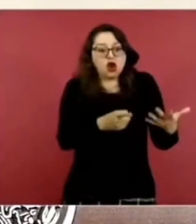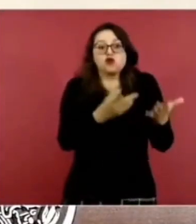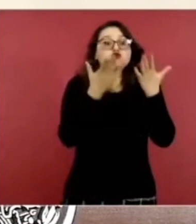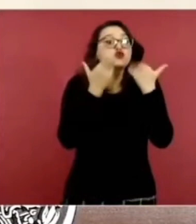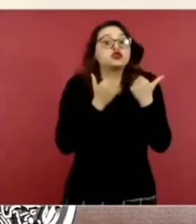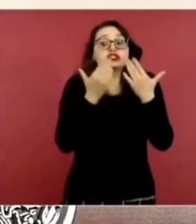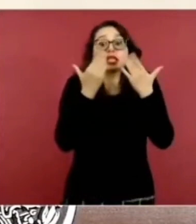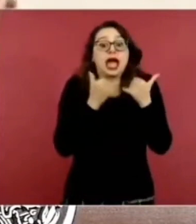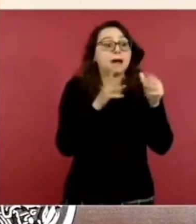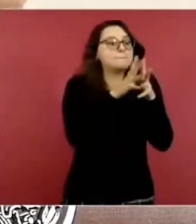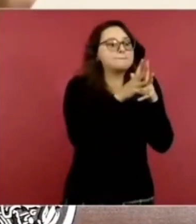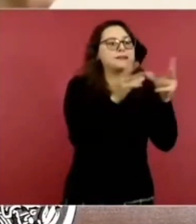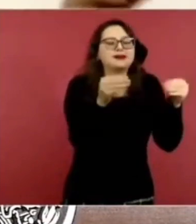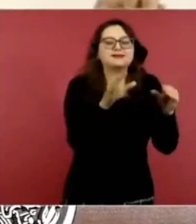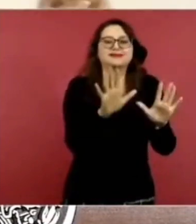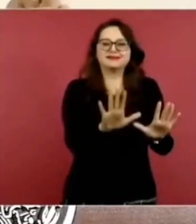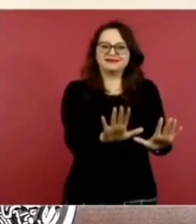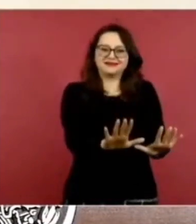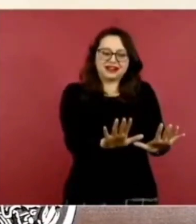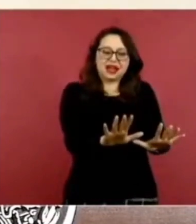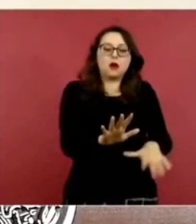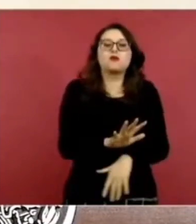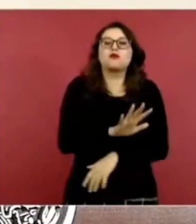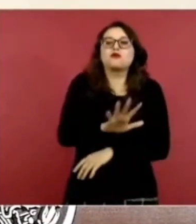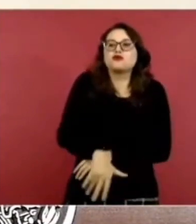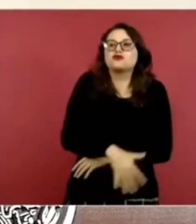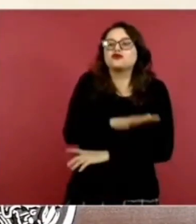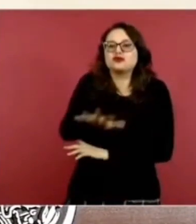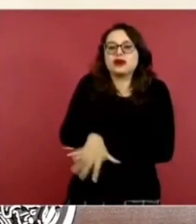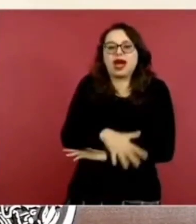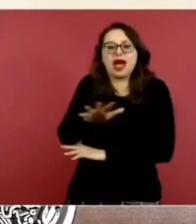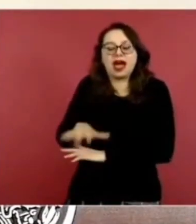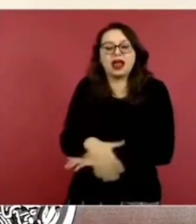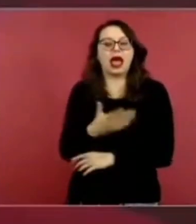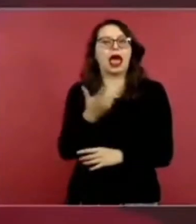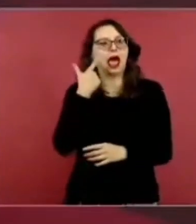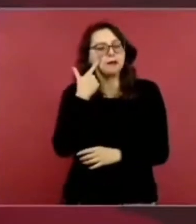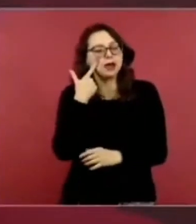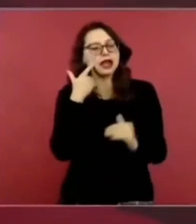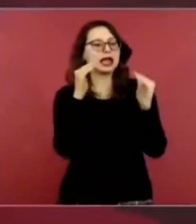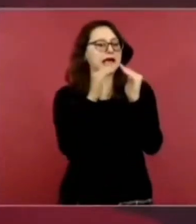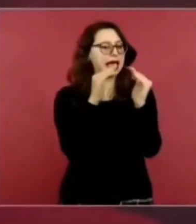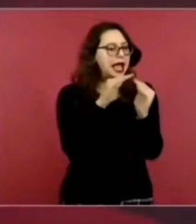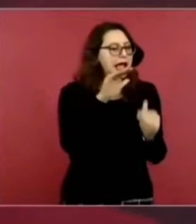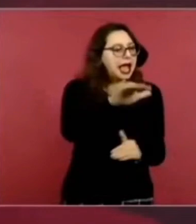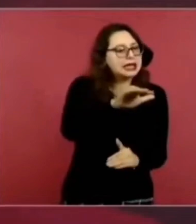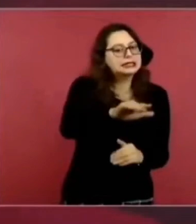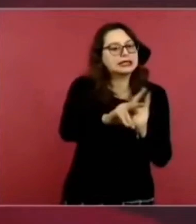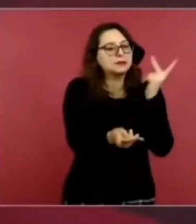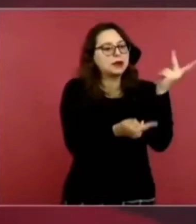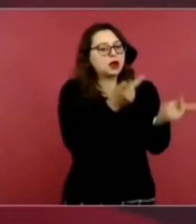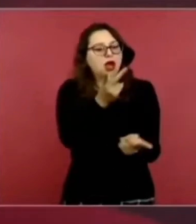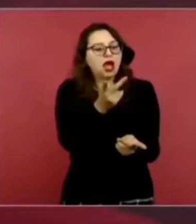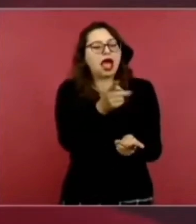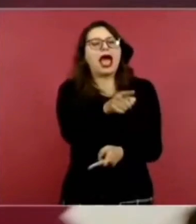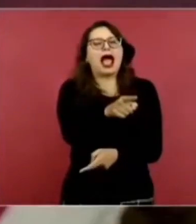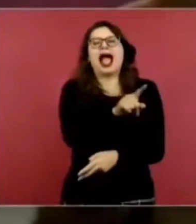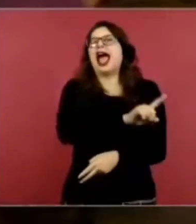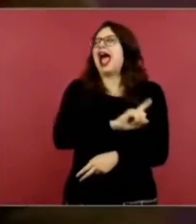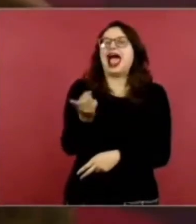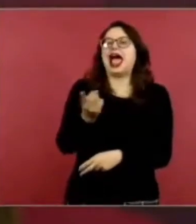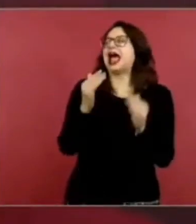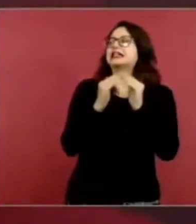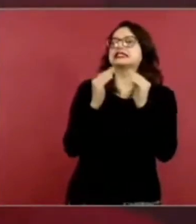búsqueda lo que hacemos es que acudimos directamente a sus hogares, preguntamos. Ahí es donde hemos encontrado